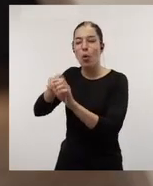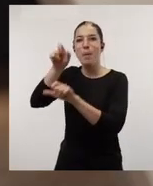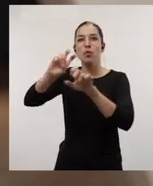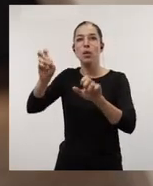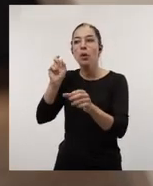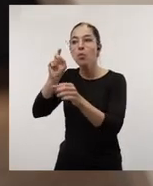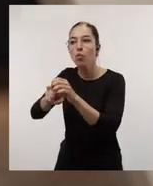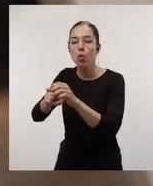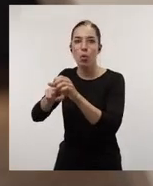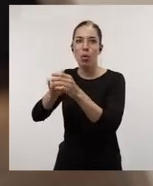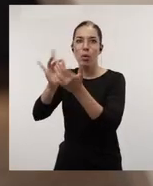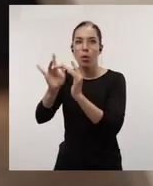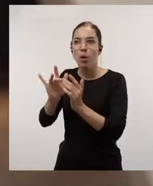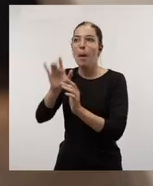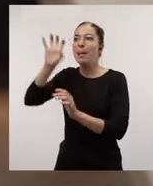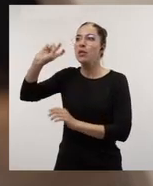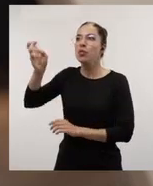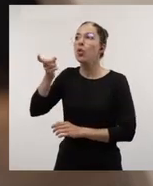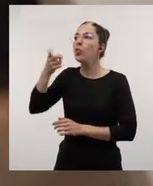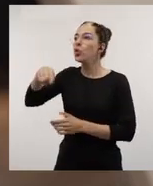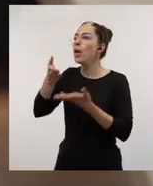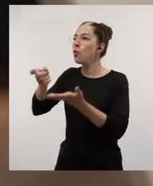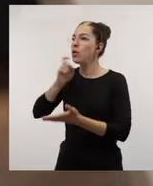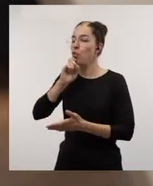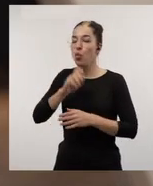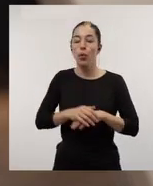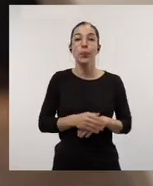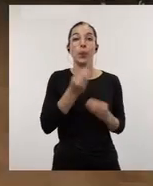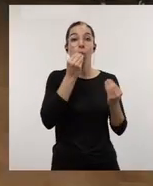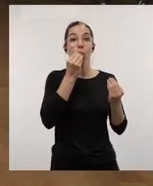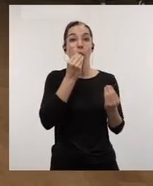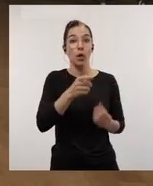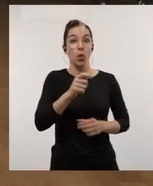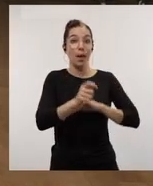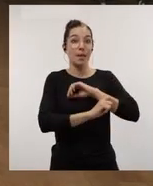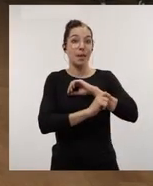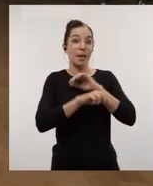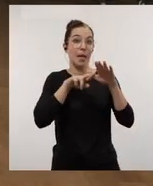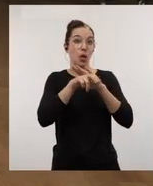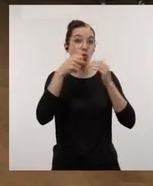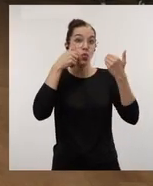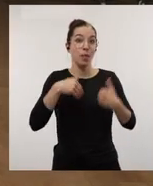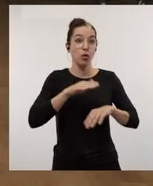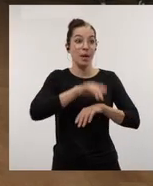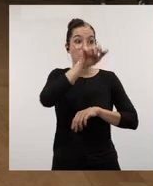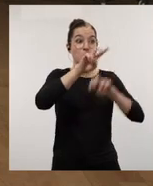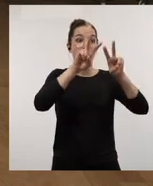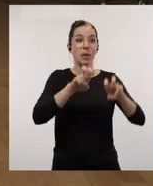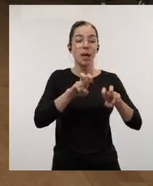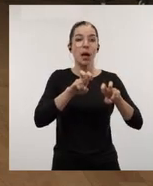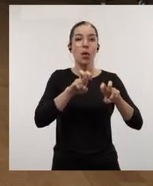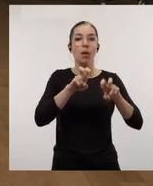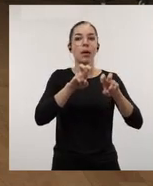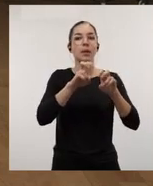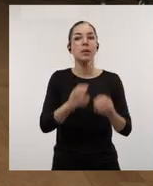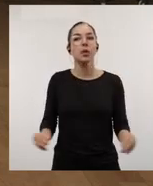personas de otra manera en otros países. ¿Cómo les ayudáis a hacerlo? Bueno, la estrategia de recursos humanos para investigadores